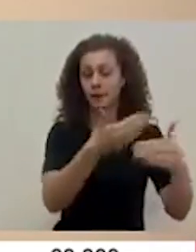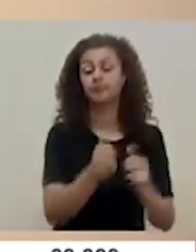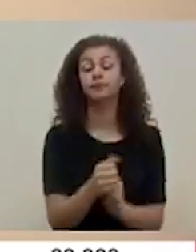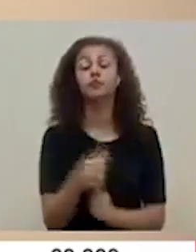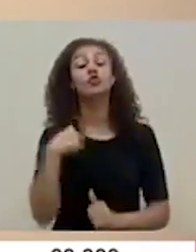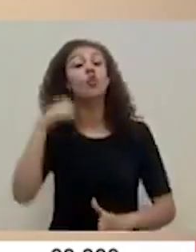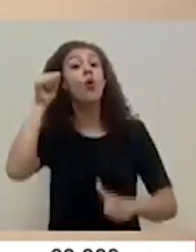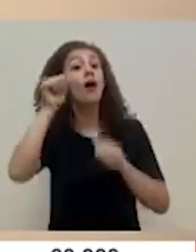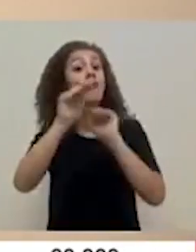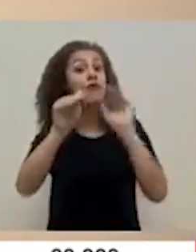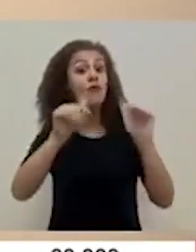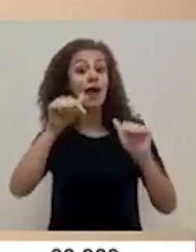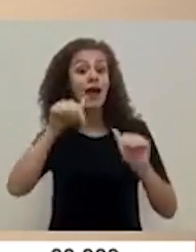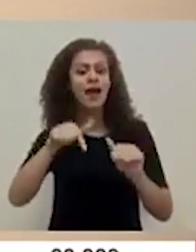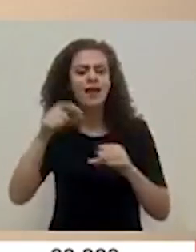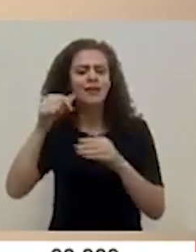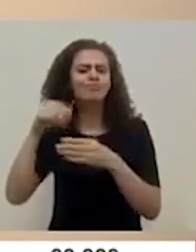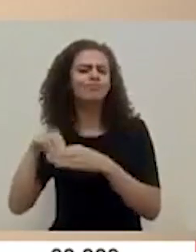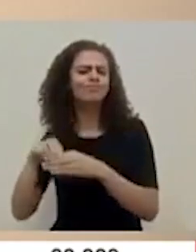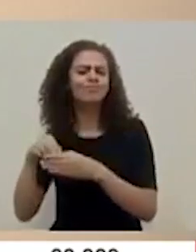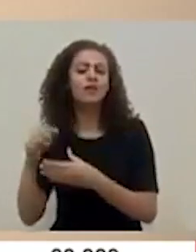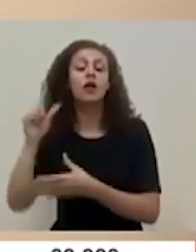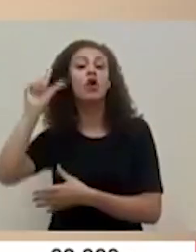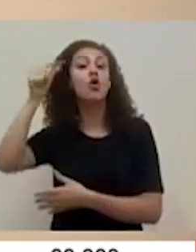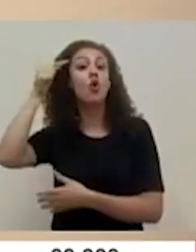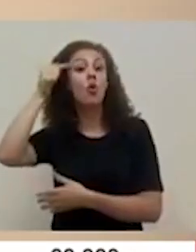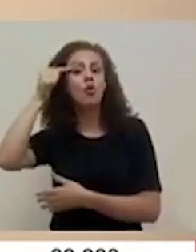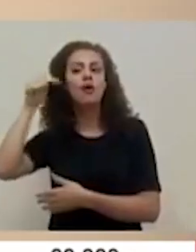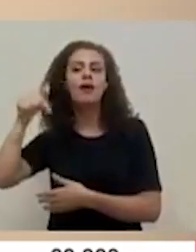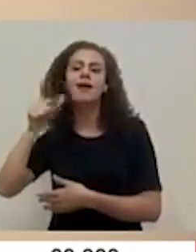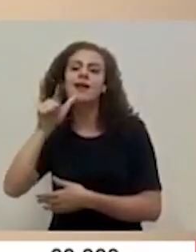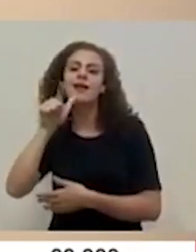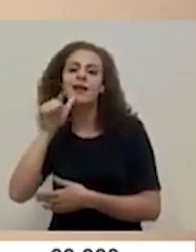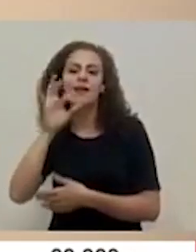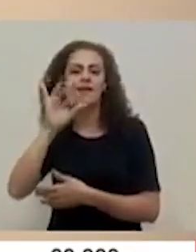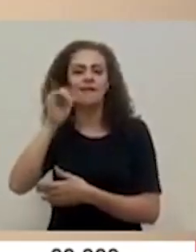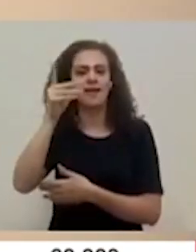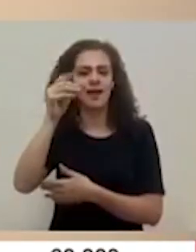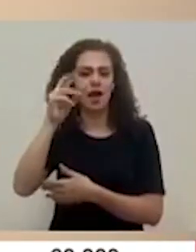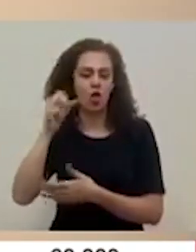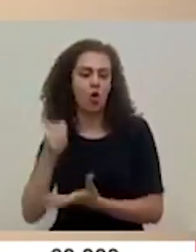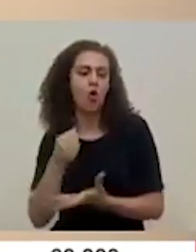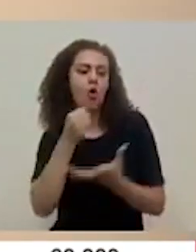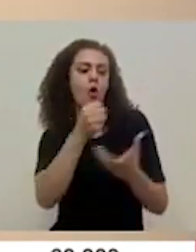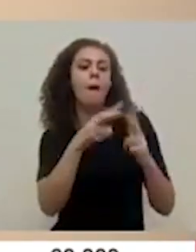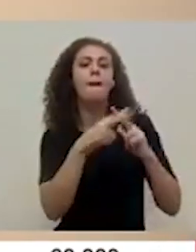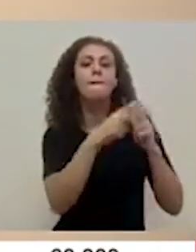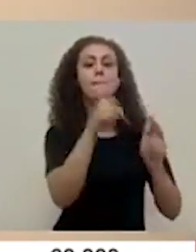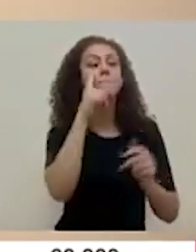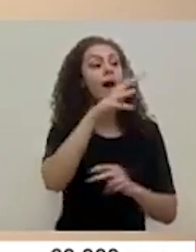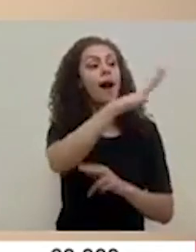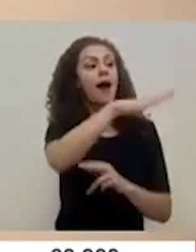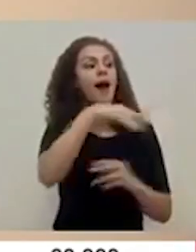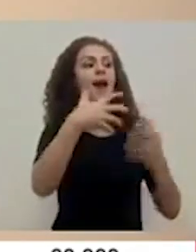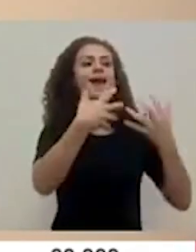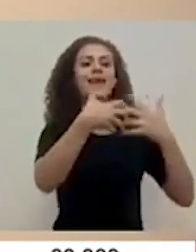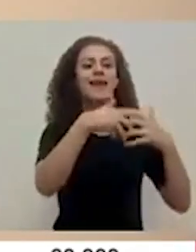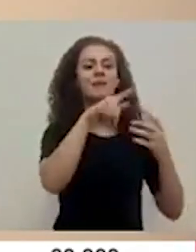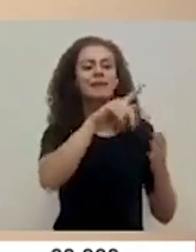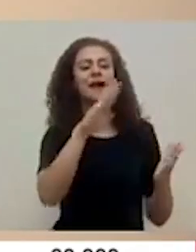recuerdo que este fondo de avales, el gobierno, es el fiador o el garante de los préstamos para empresas que han sido